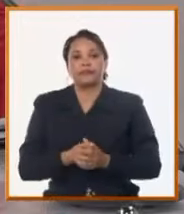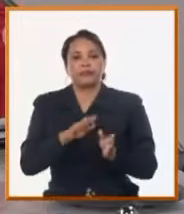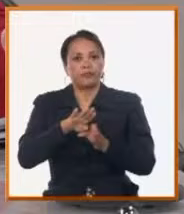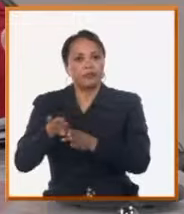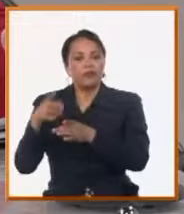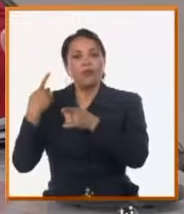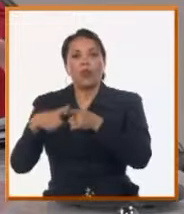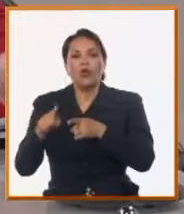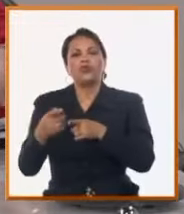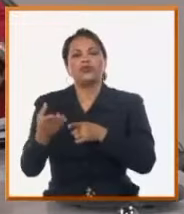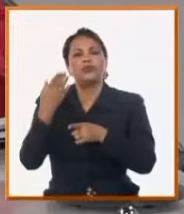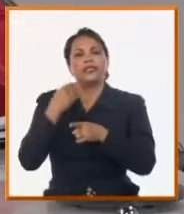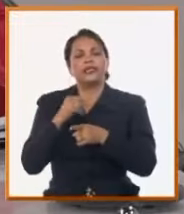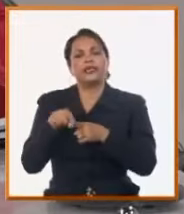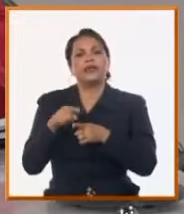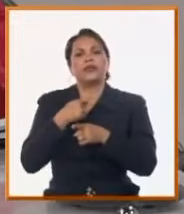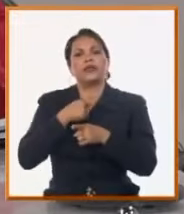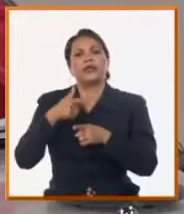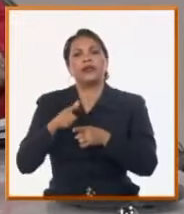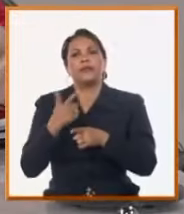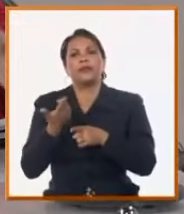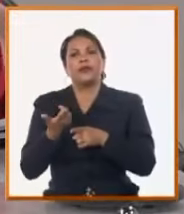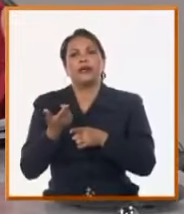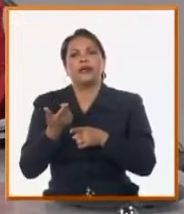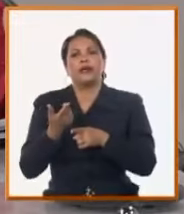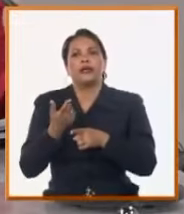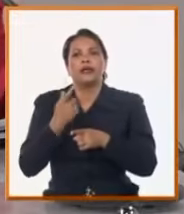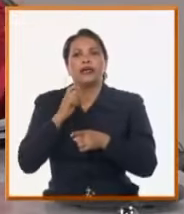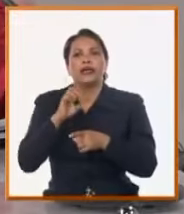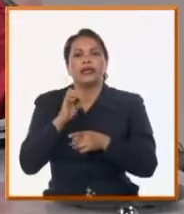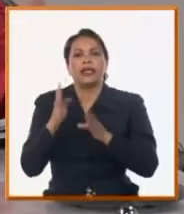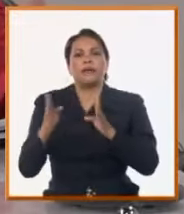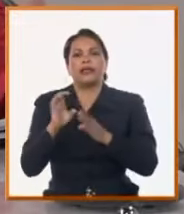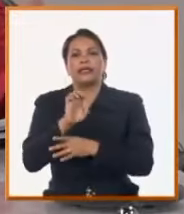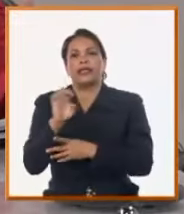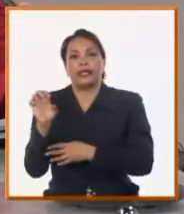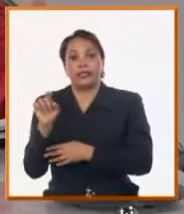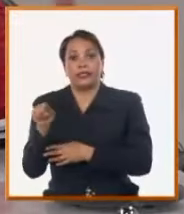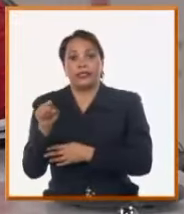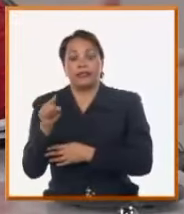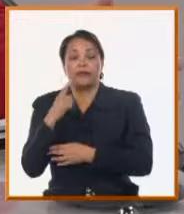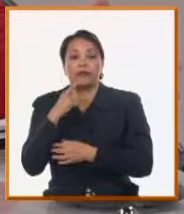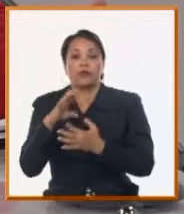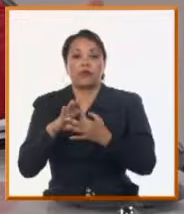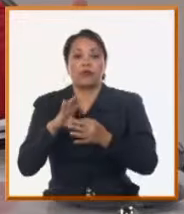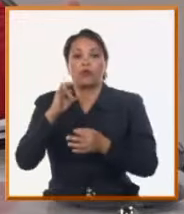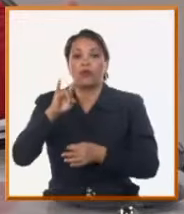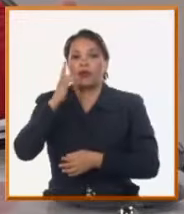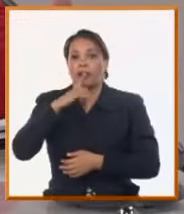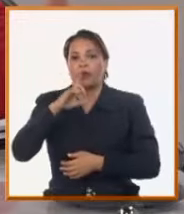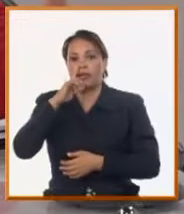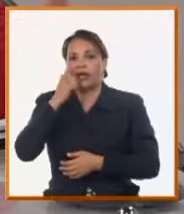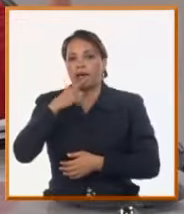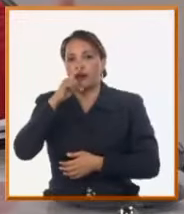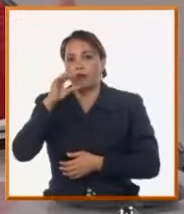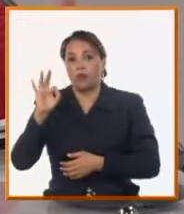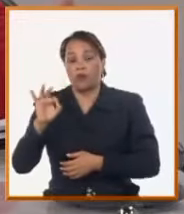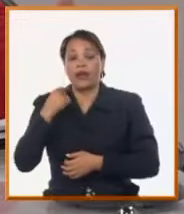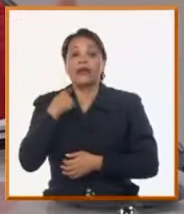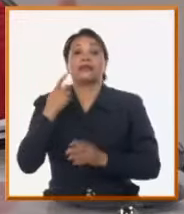Randy, que tú referías, que tiene que ver con el este de la ciudad, específicamente Guanabo. Hemos tenido en este año